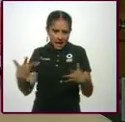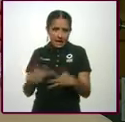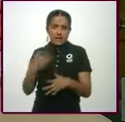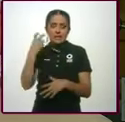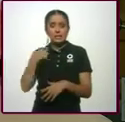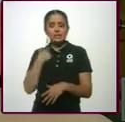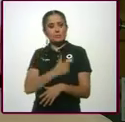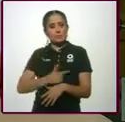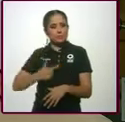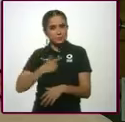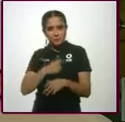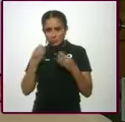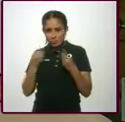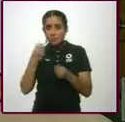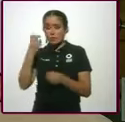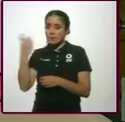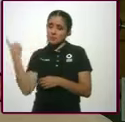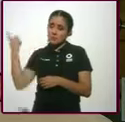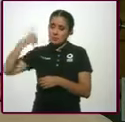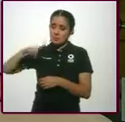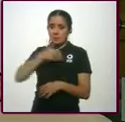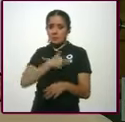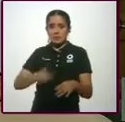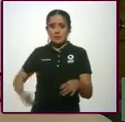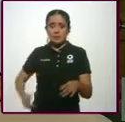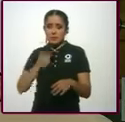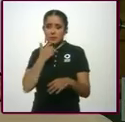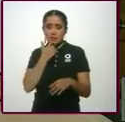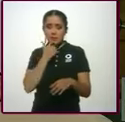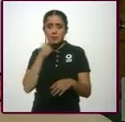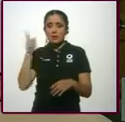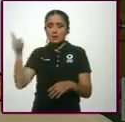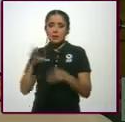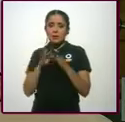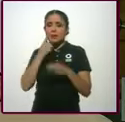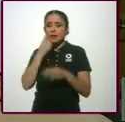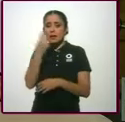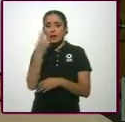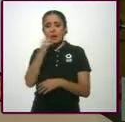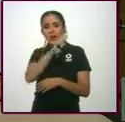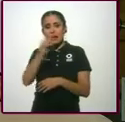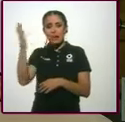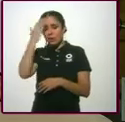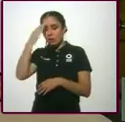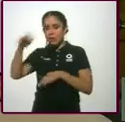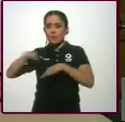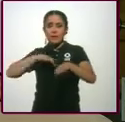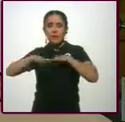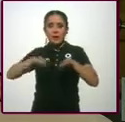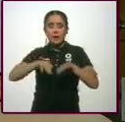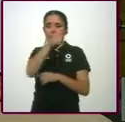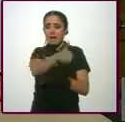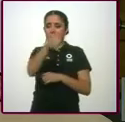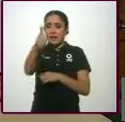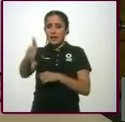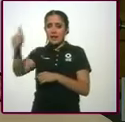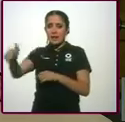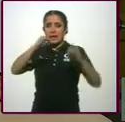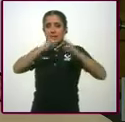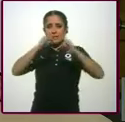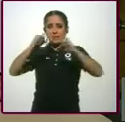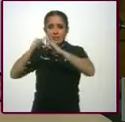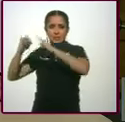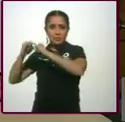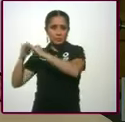mucho gusto. La instrucción que nos dio el presidente de la República fue que reconociéramos el trabajo de las personas físicas y